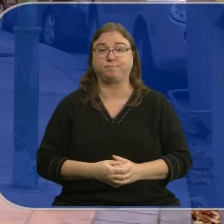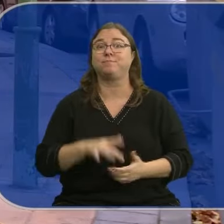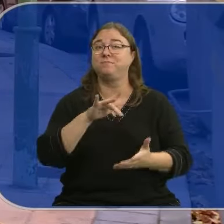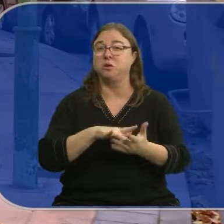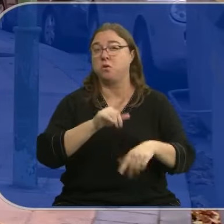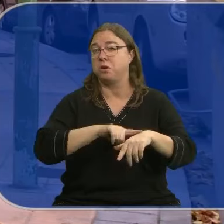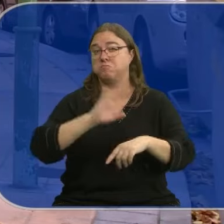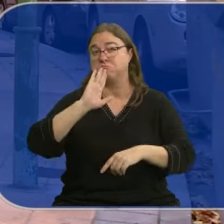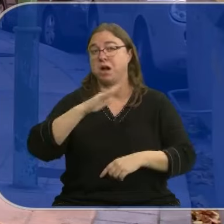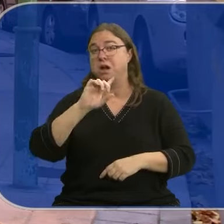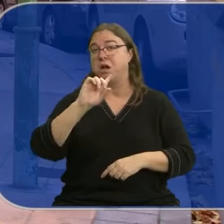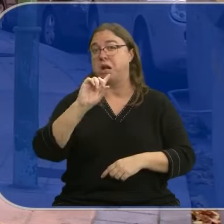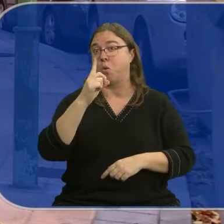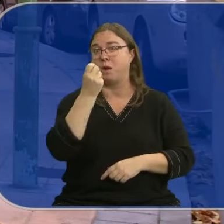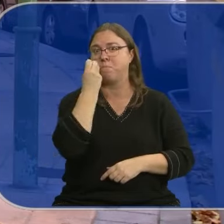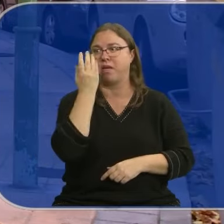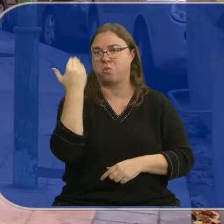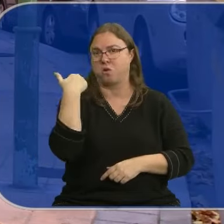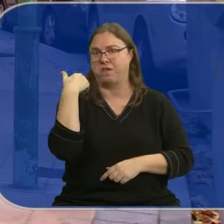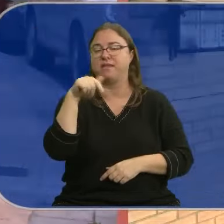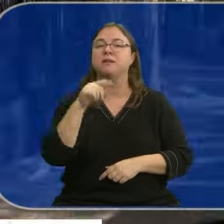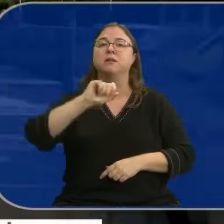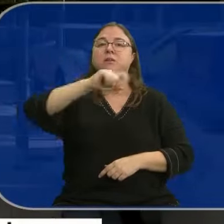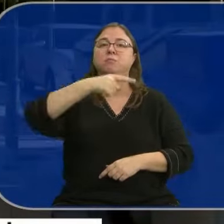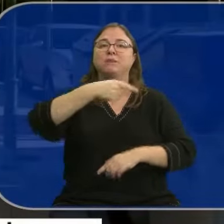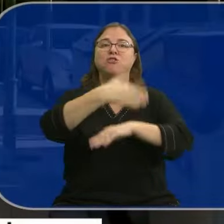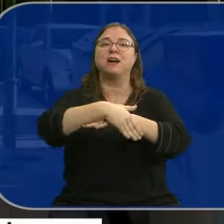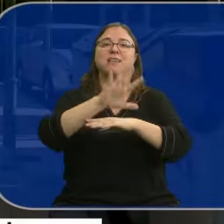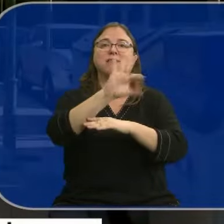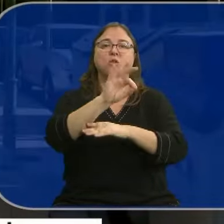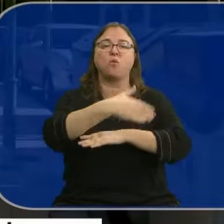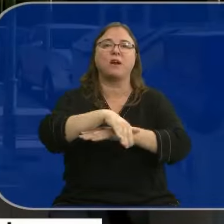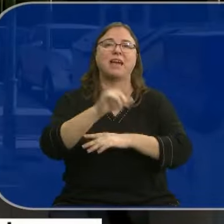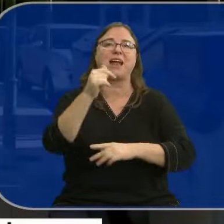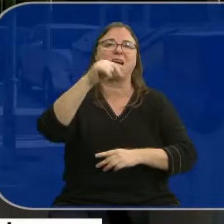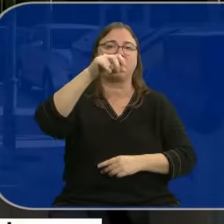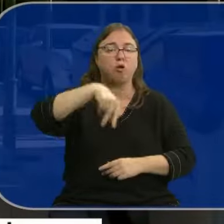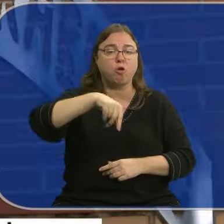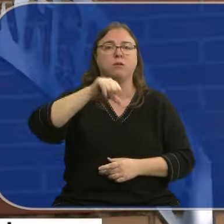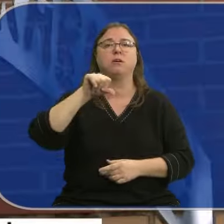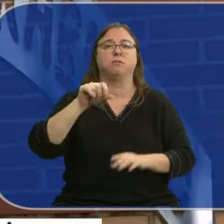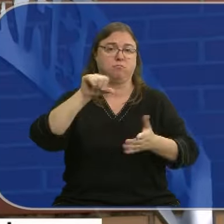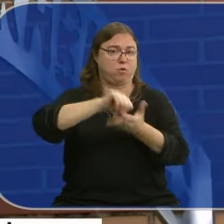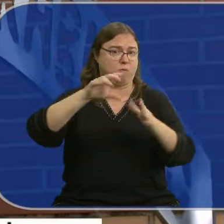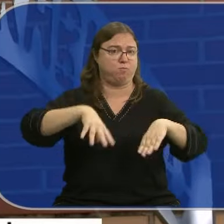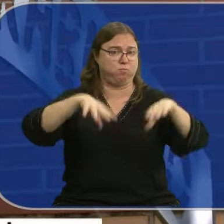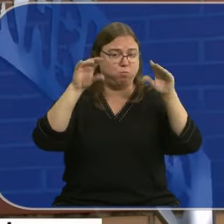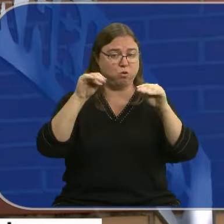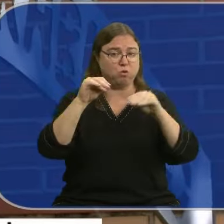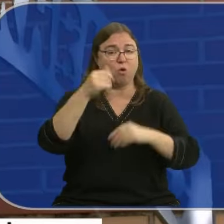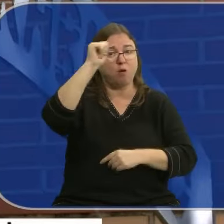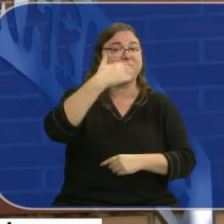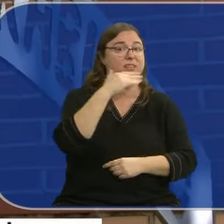Ha sido en torno a la una de la pasada madrugada en un piso de este número 50 de la calle Ruiz de Alarcón, de la capital burgalesa. Un hombre de